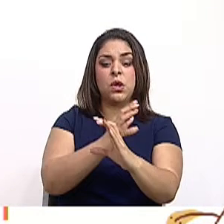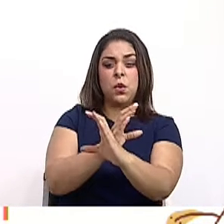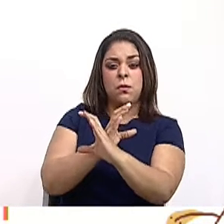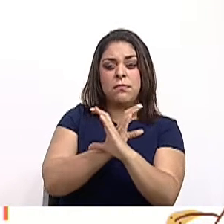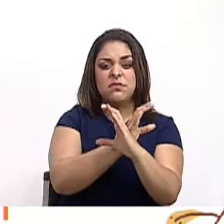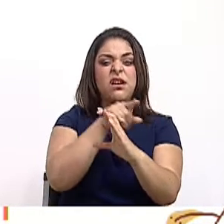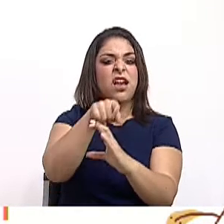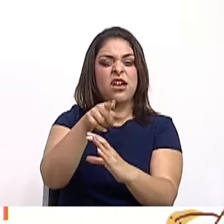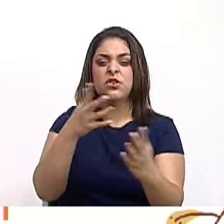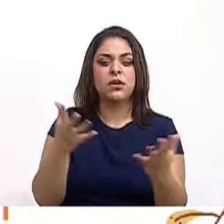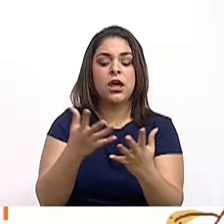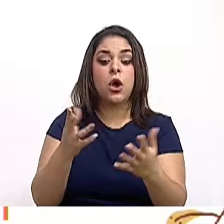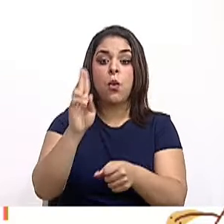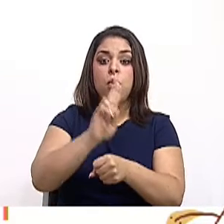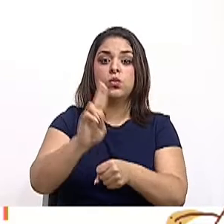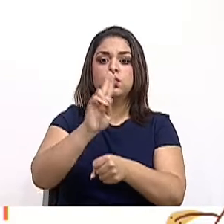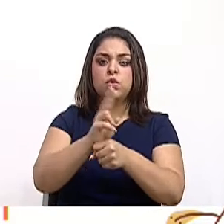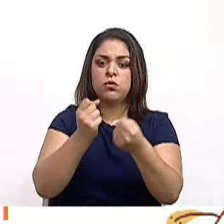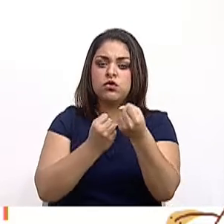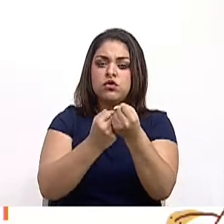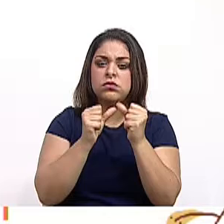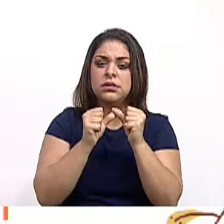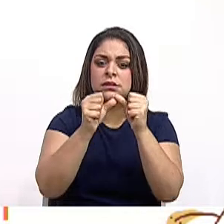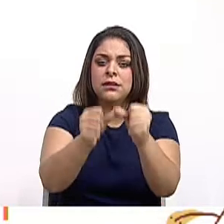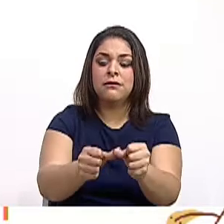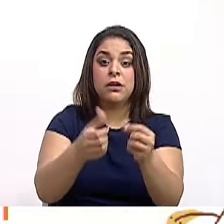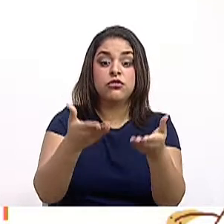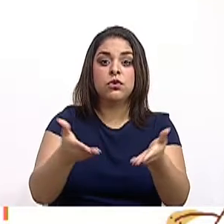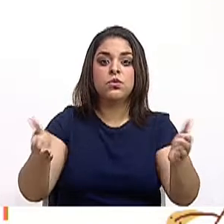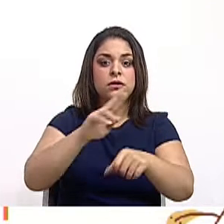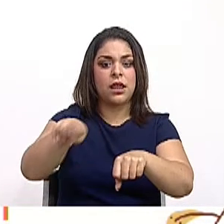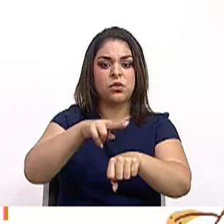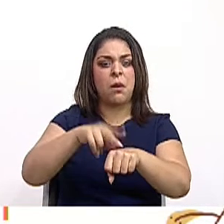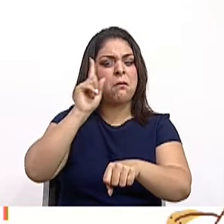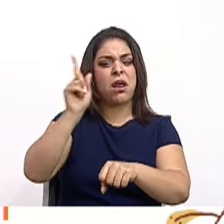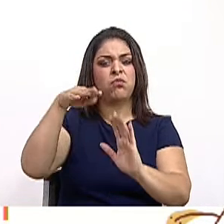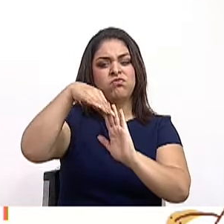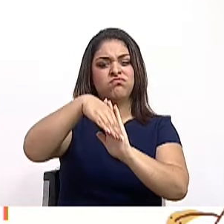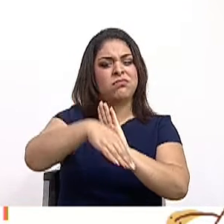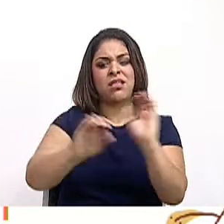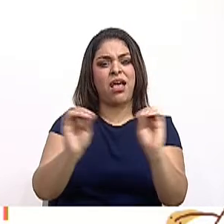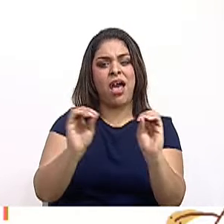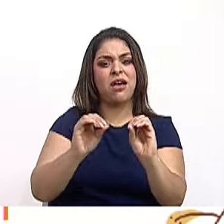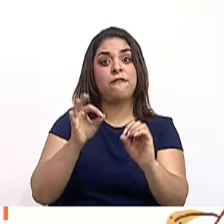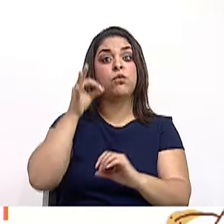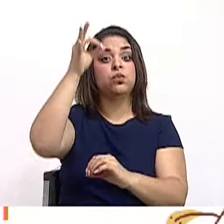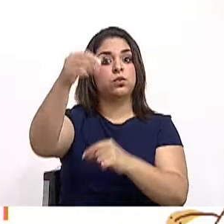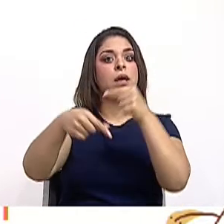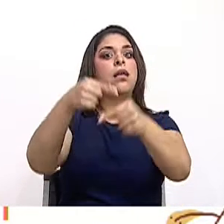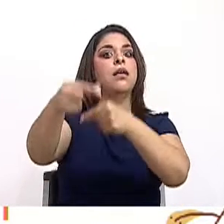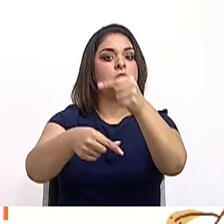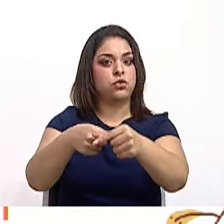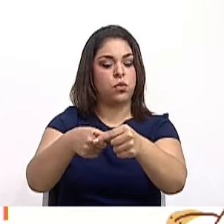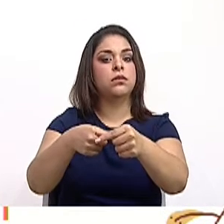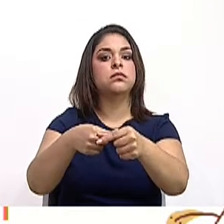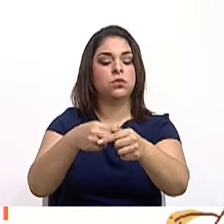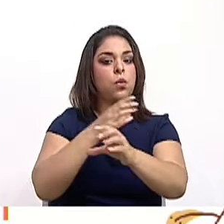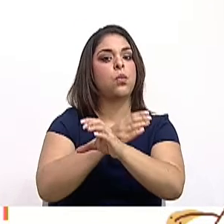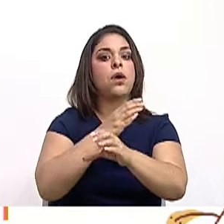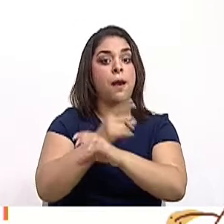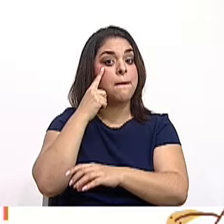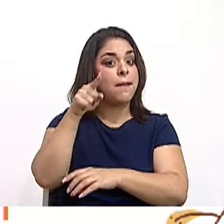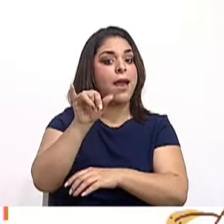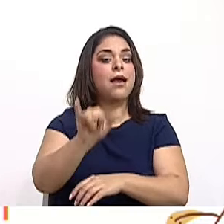sostenible de los recursos naturales, para que no vayan en detrimento de las futuras generaciones. Vean qué importante.